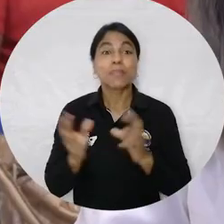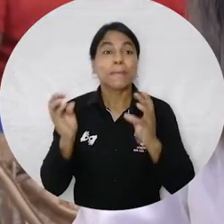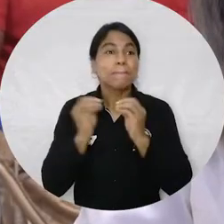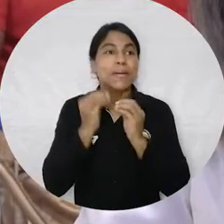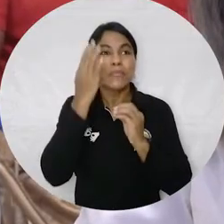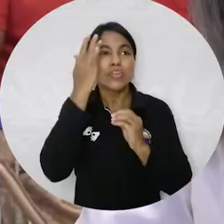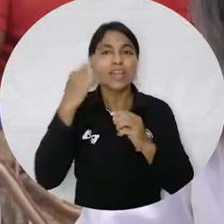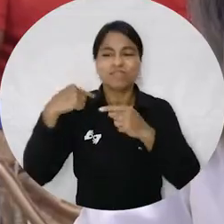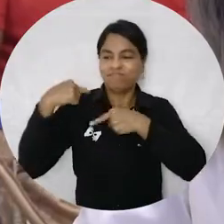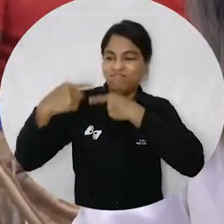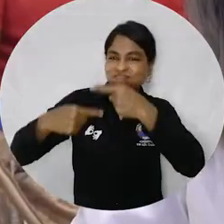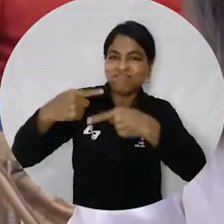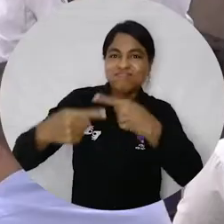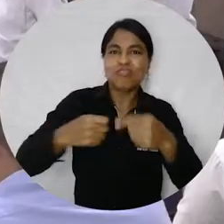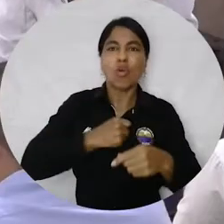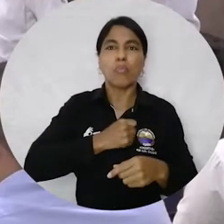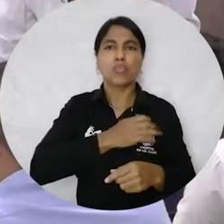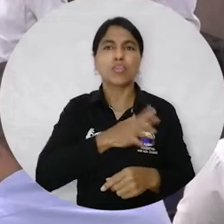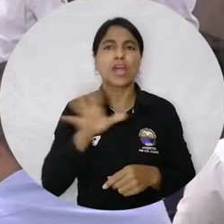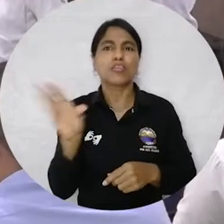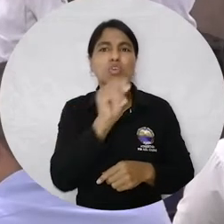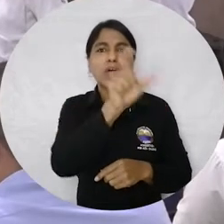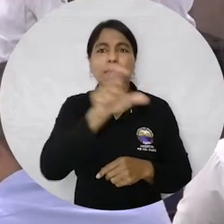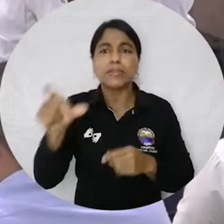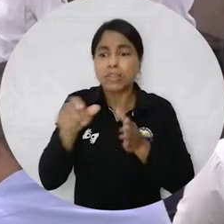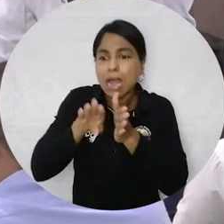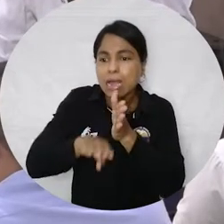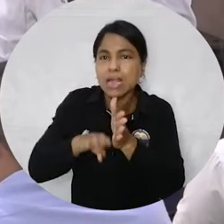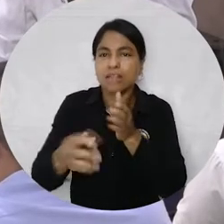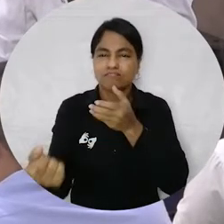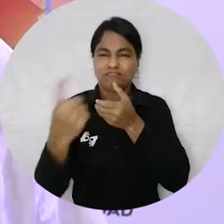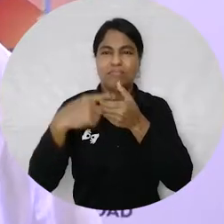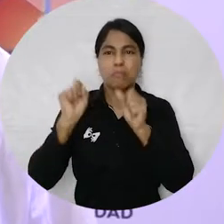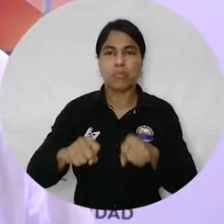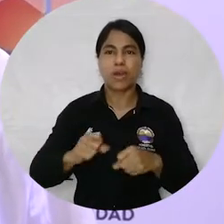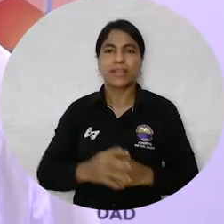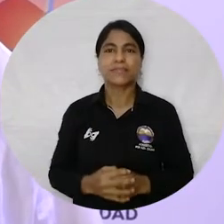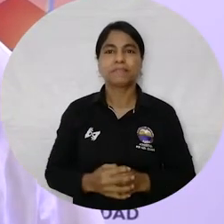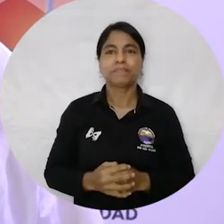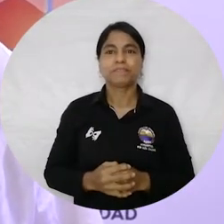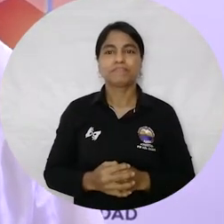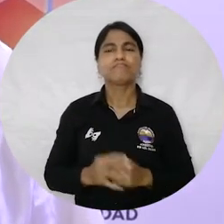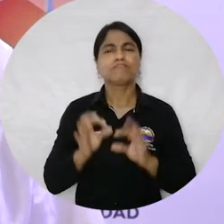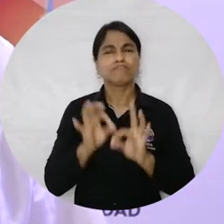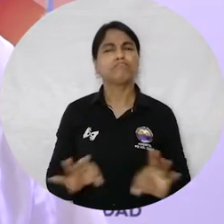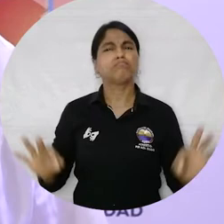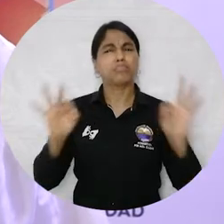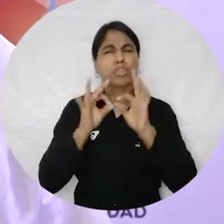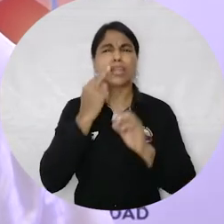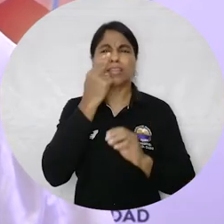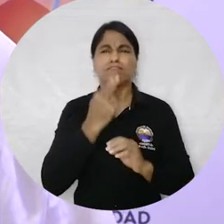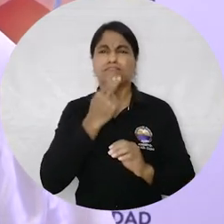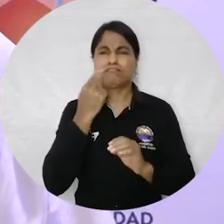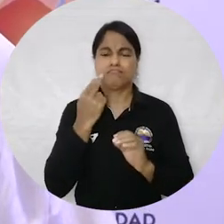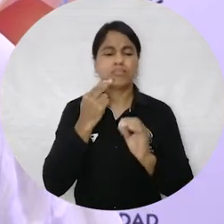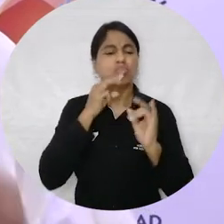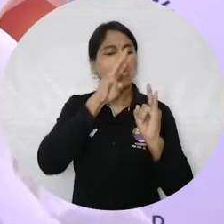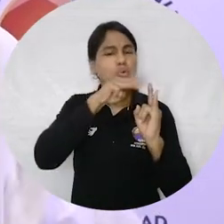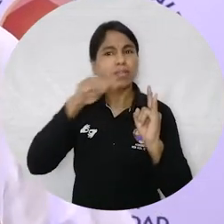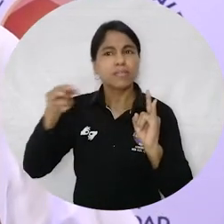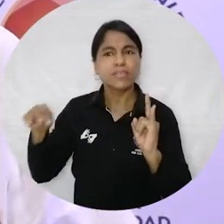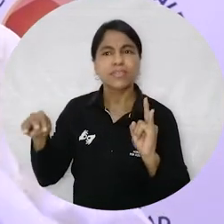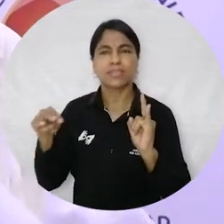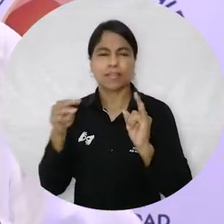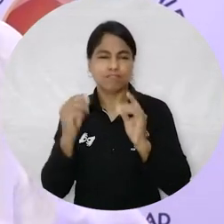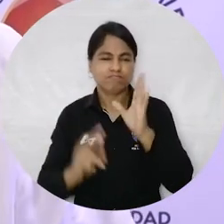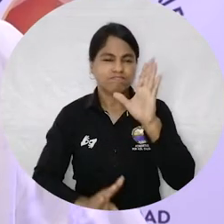sobre todo porque hay generación de oportunidades para las personas que menos recursos tienen. Lo importante es el gran compromiso de la Universidad por el